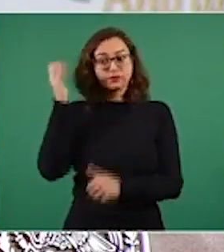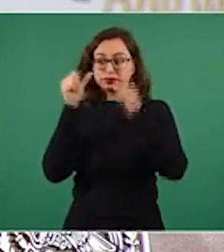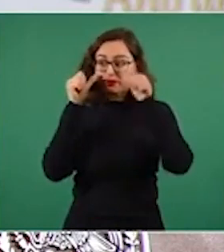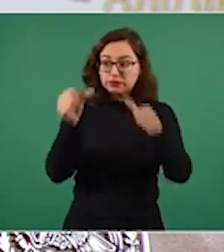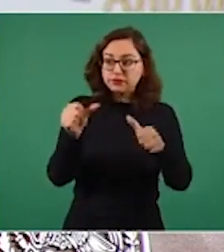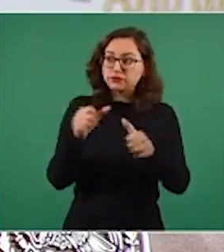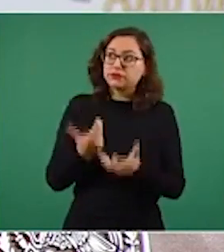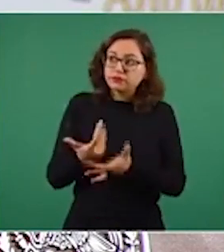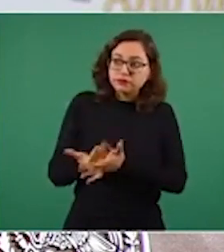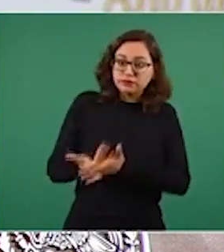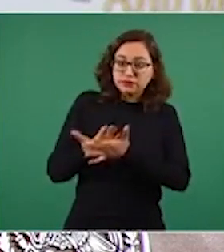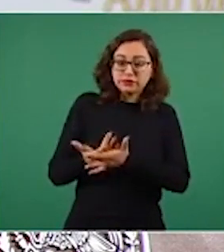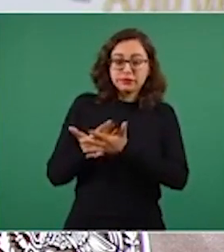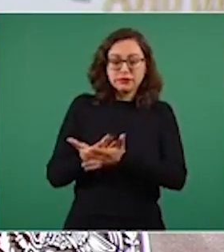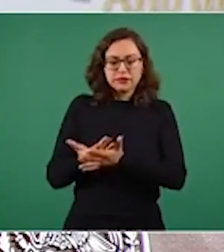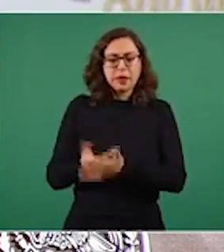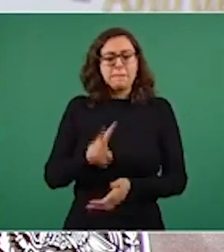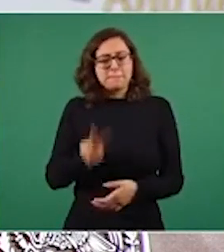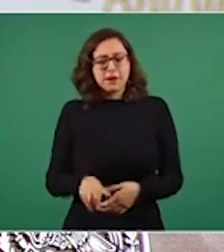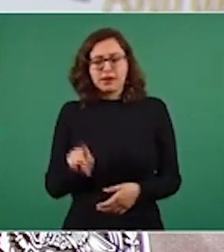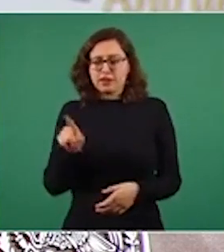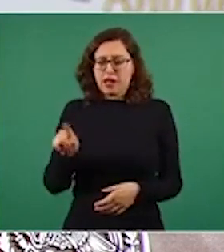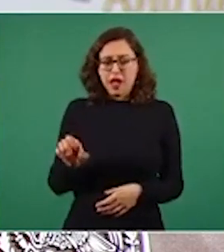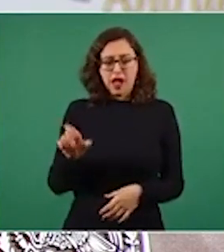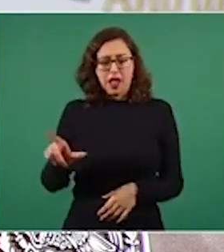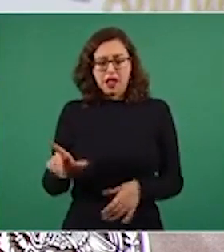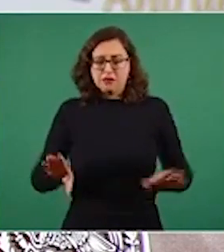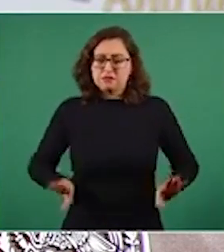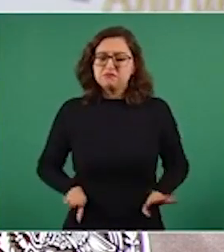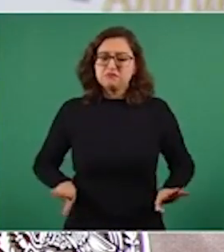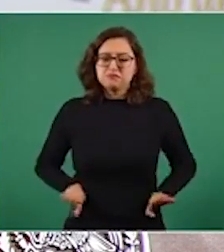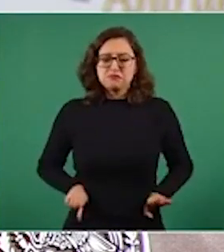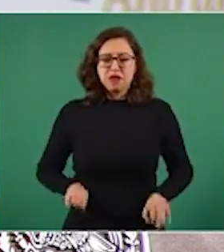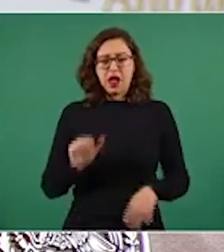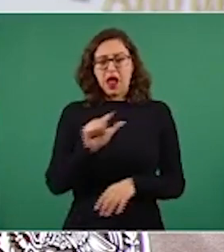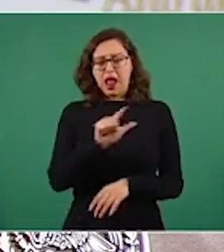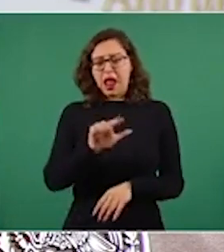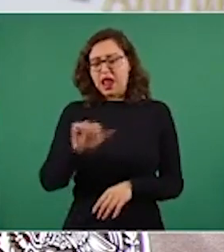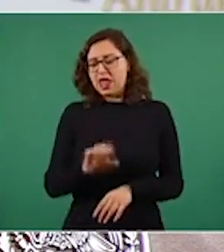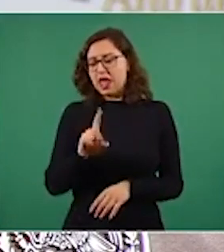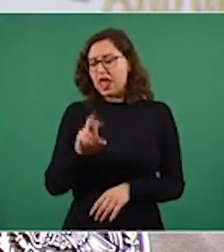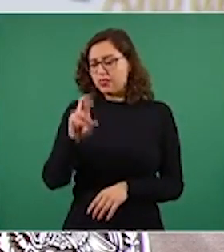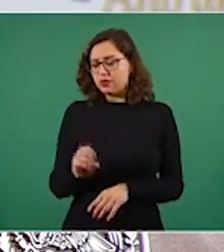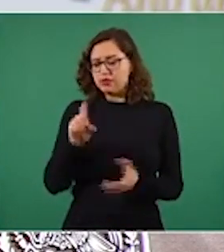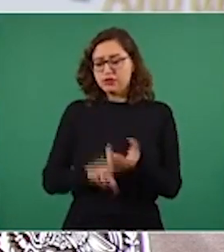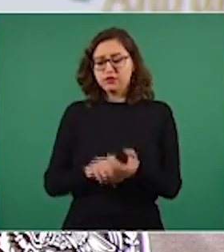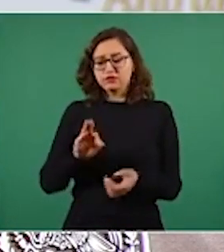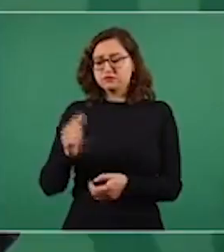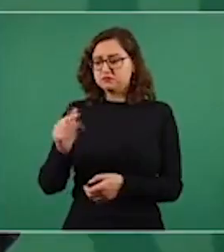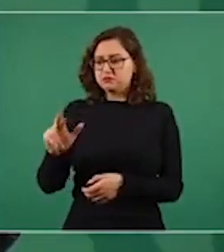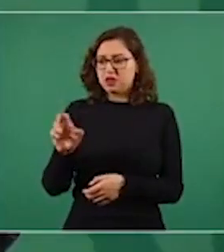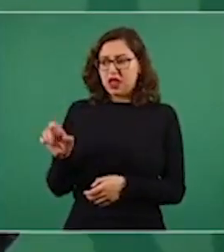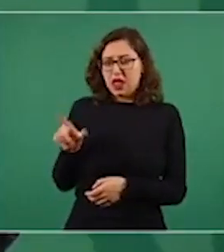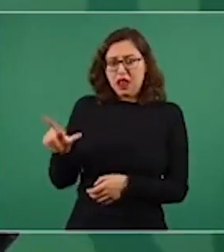Alejandro Gertz que es un hombre íntegro una gente seria